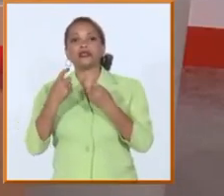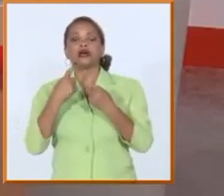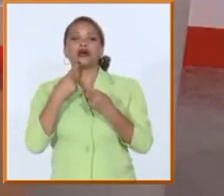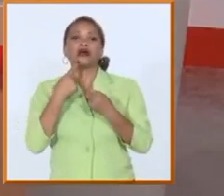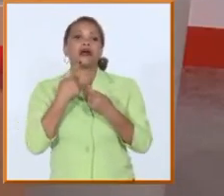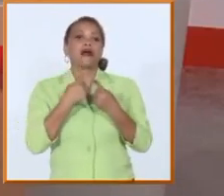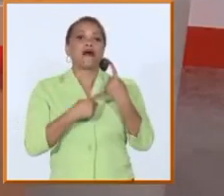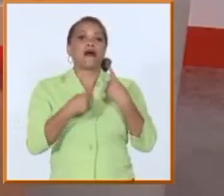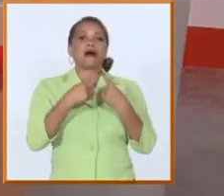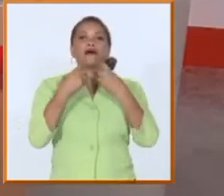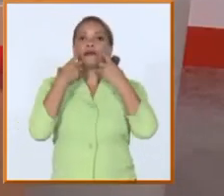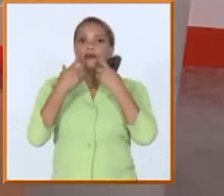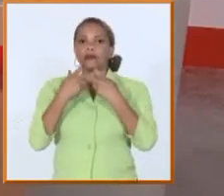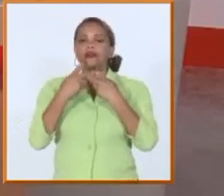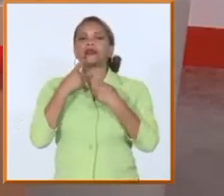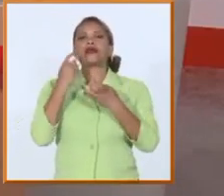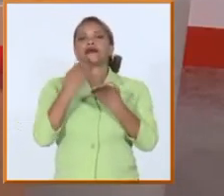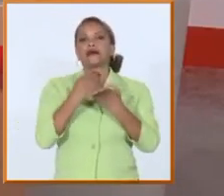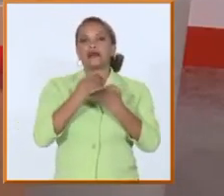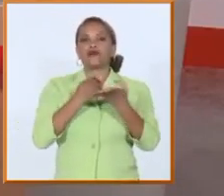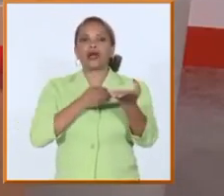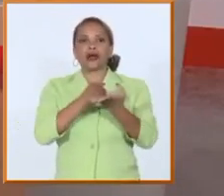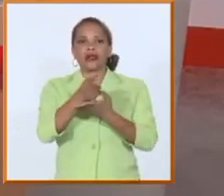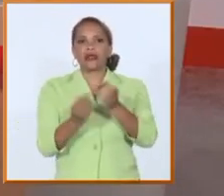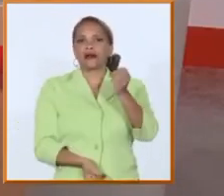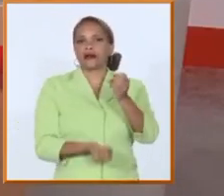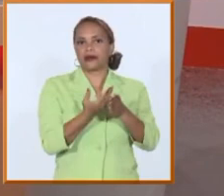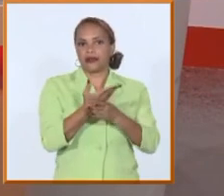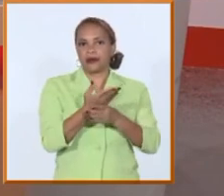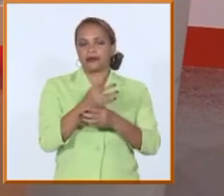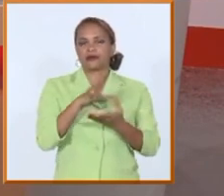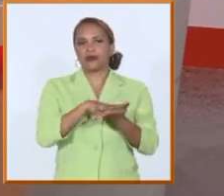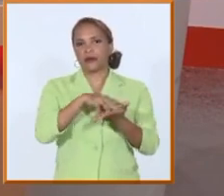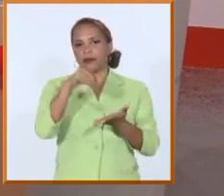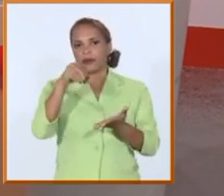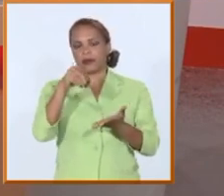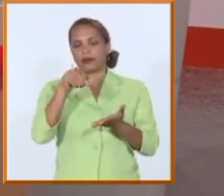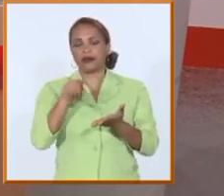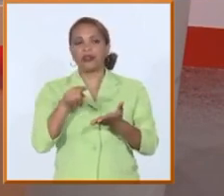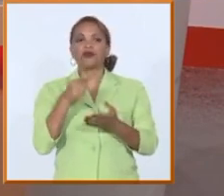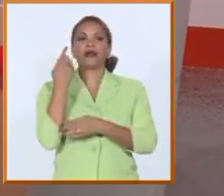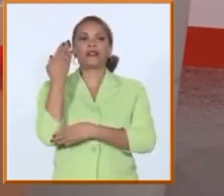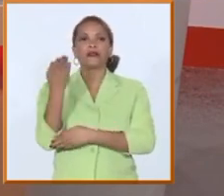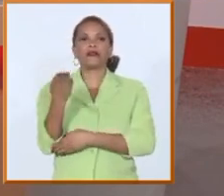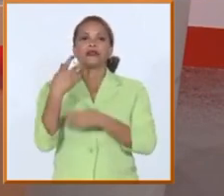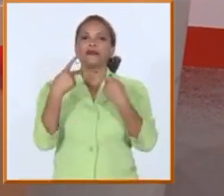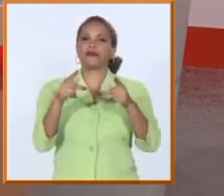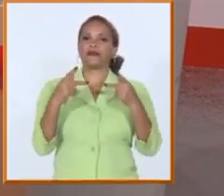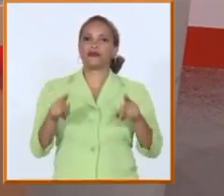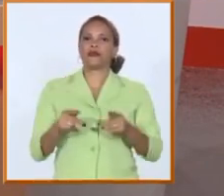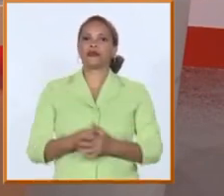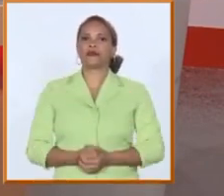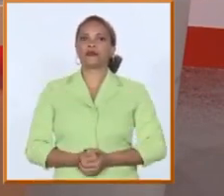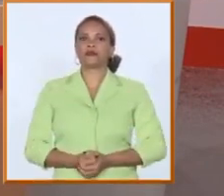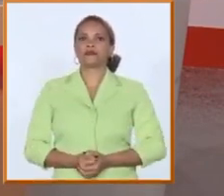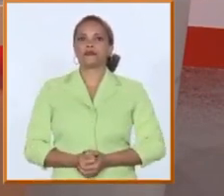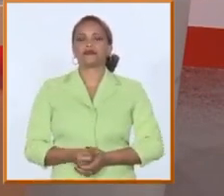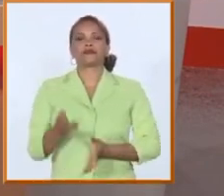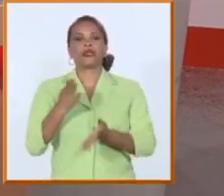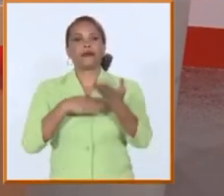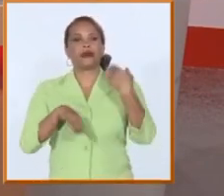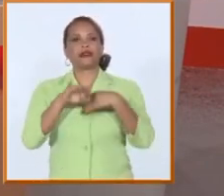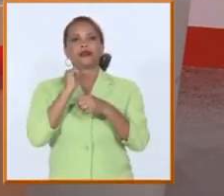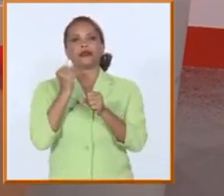por supuesto lo tenemos que hacer con el organismo que regula el tema de la demanda de profesionales que es el caso del Ministerio de Trabajo y Seguridad Social lo estamos